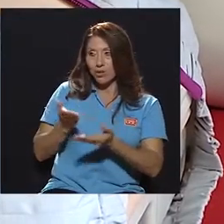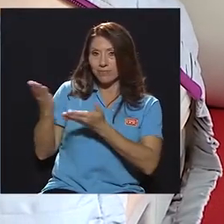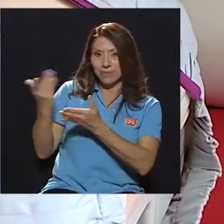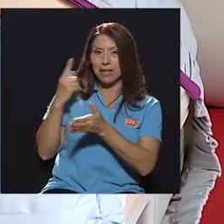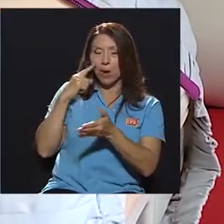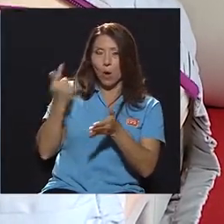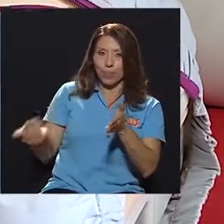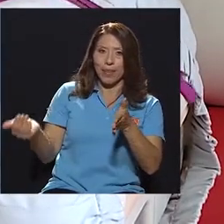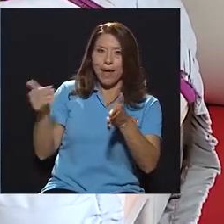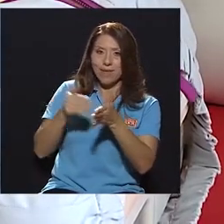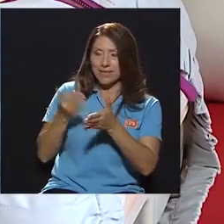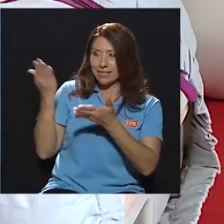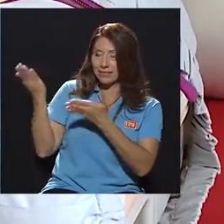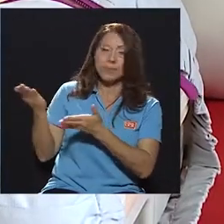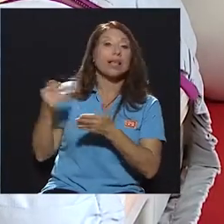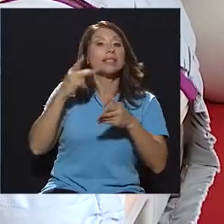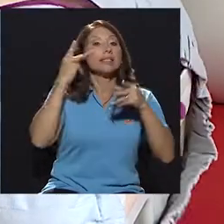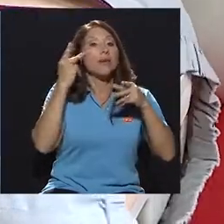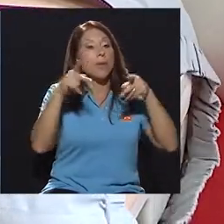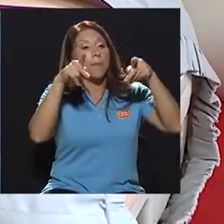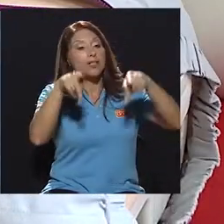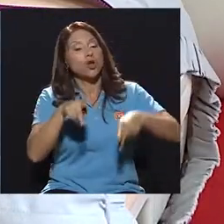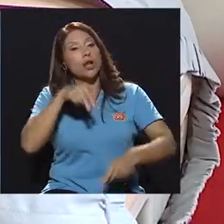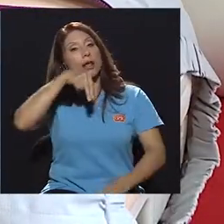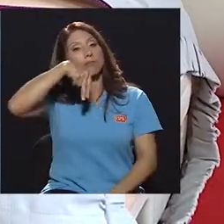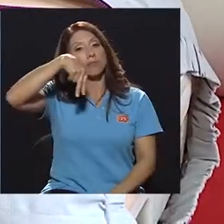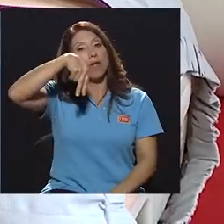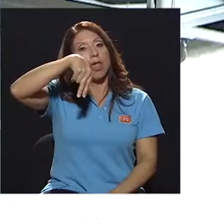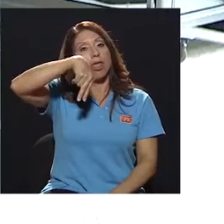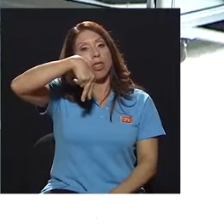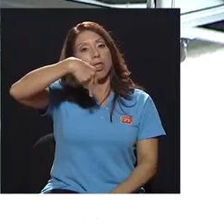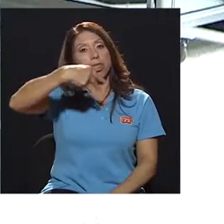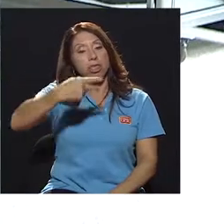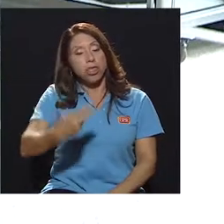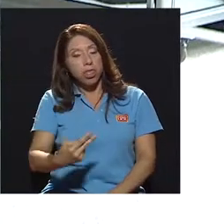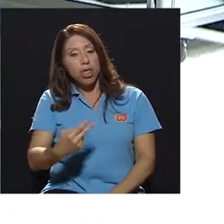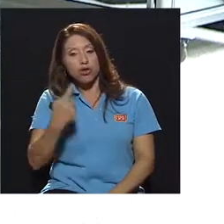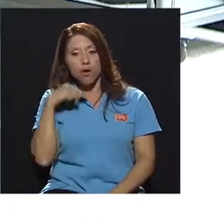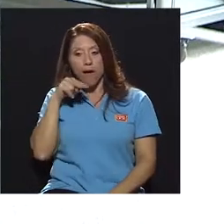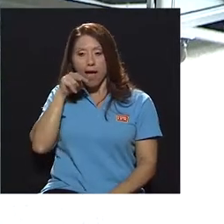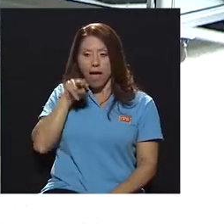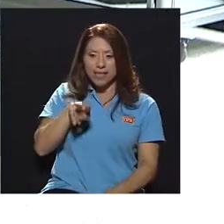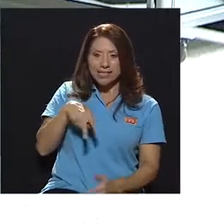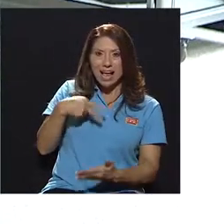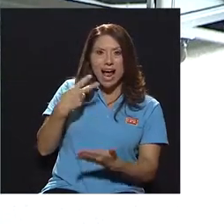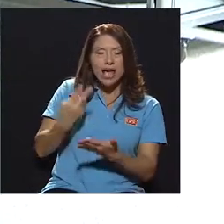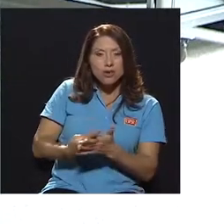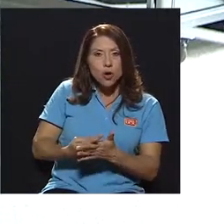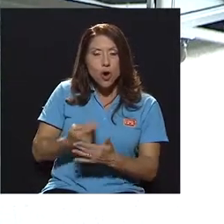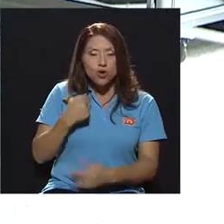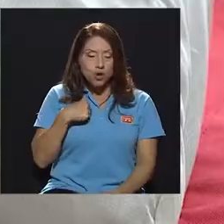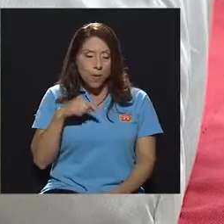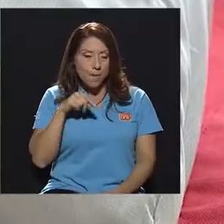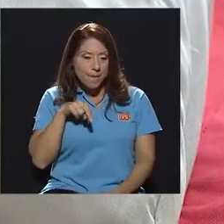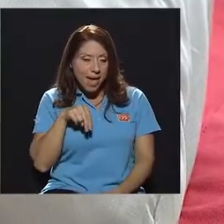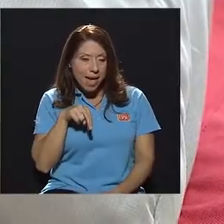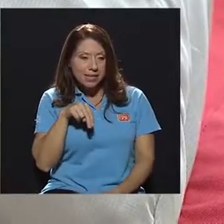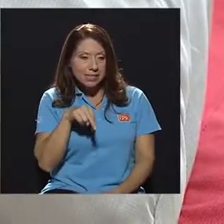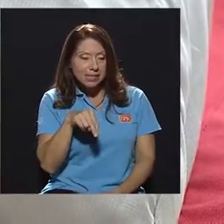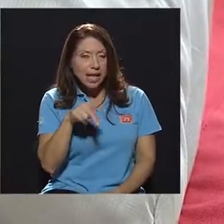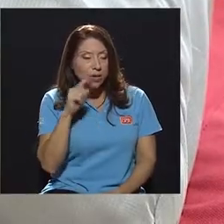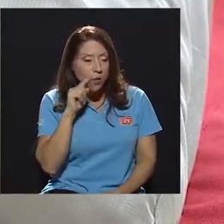manera. Vamos de nuevo. Llego vi que la persona se desplomó yo soy testigo donde cayó me acerco